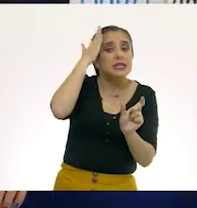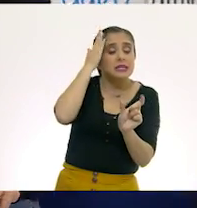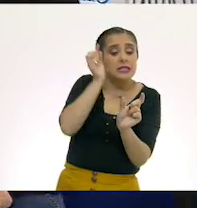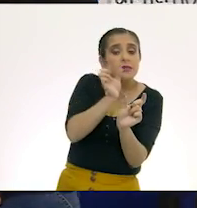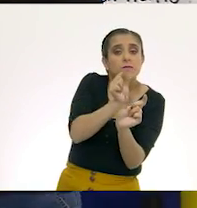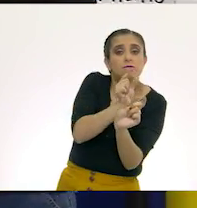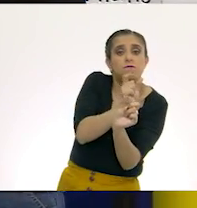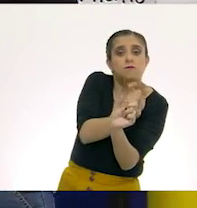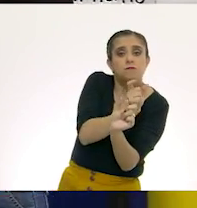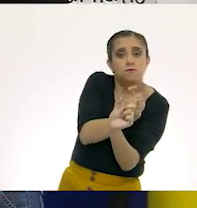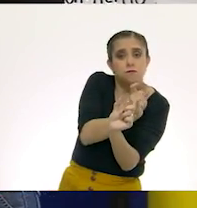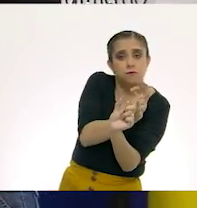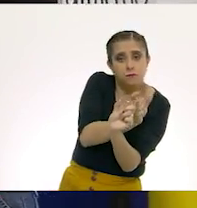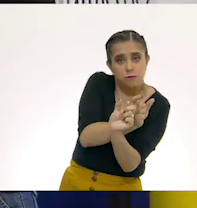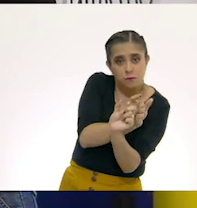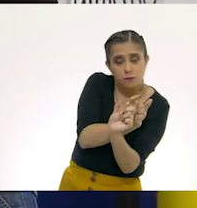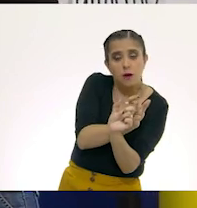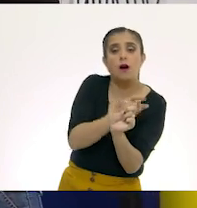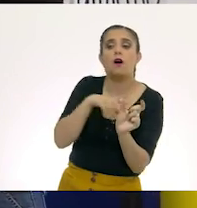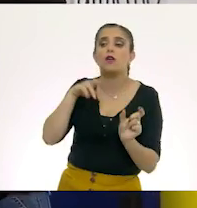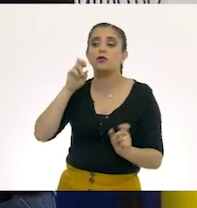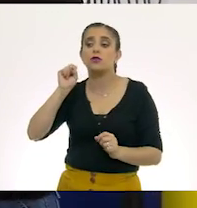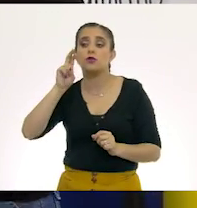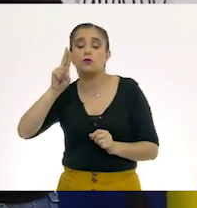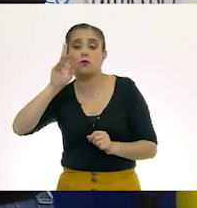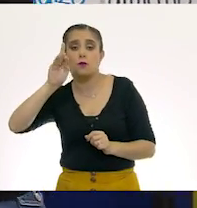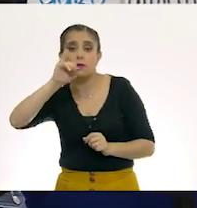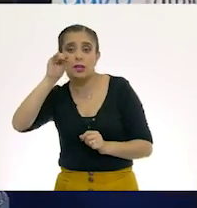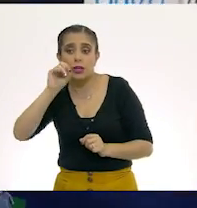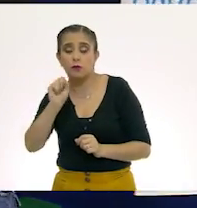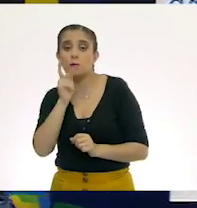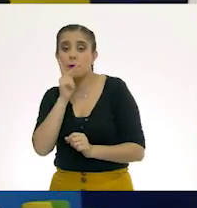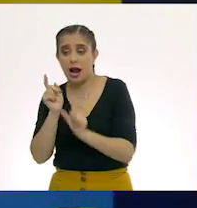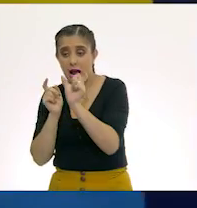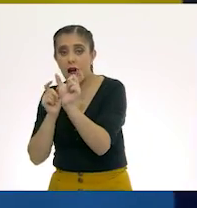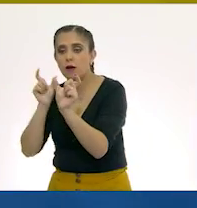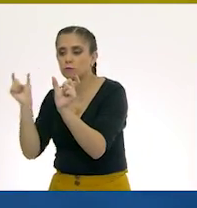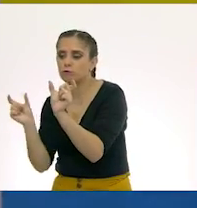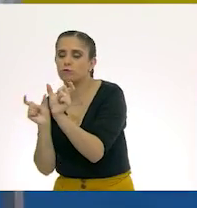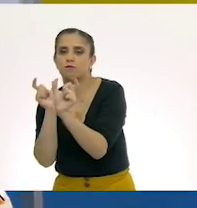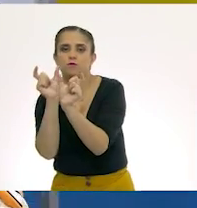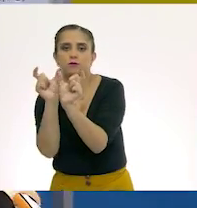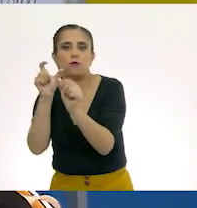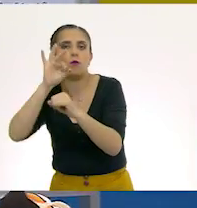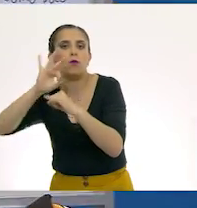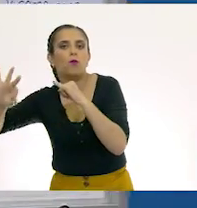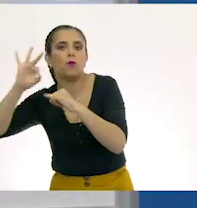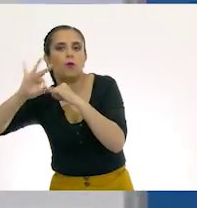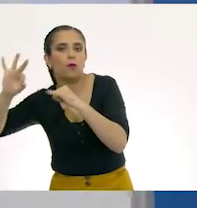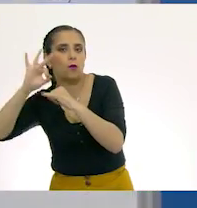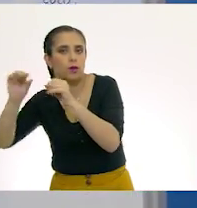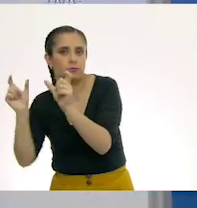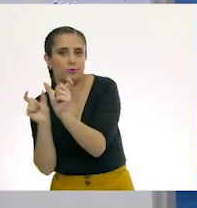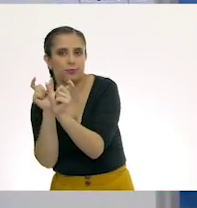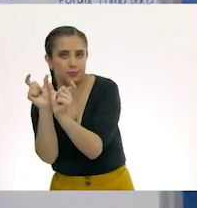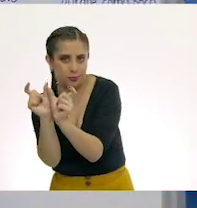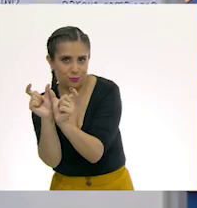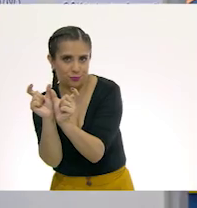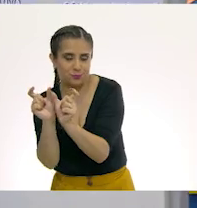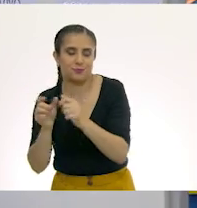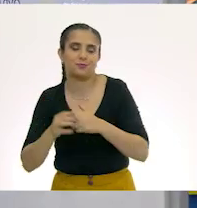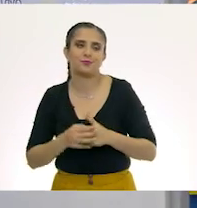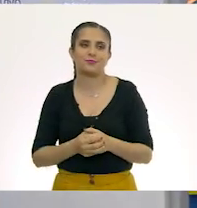Y los sufijos se encuentran después.